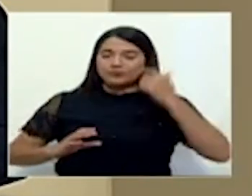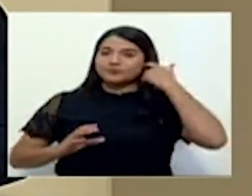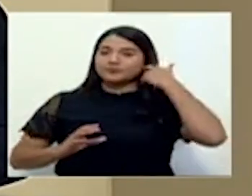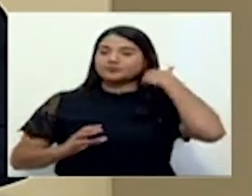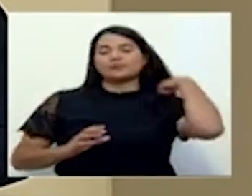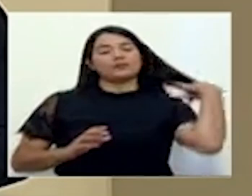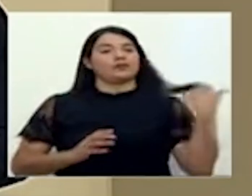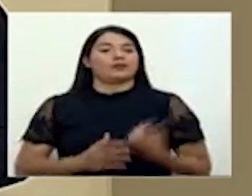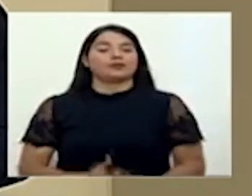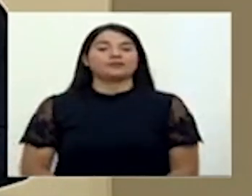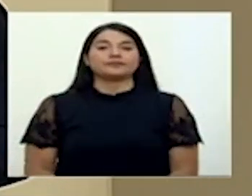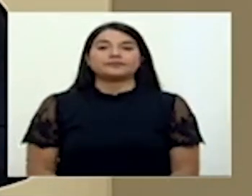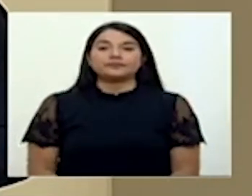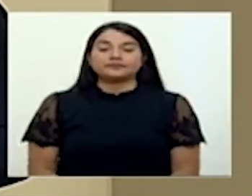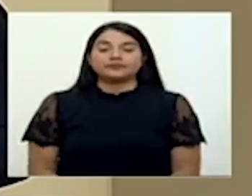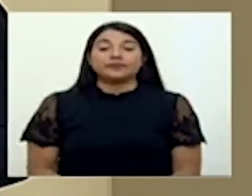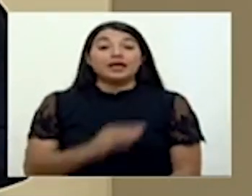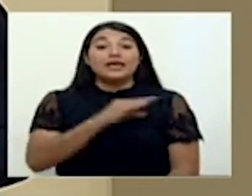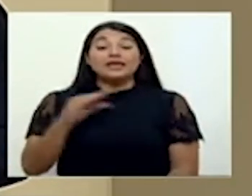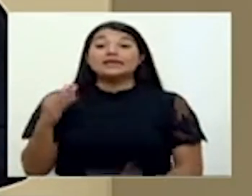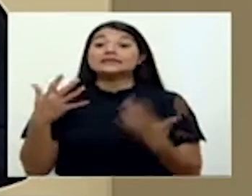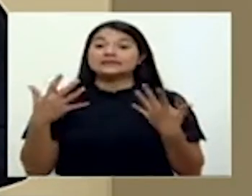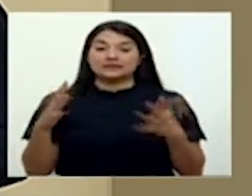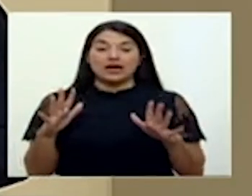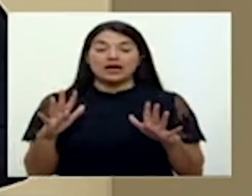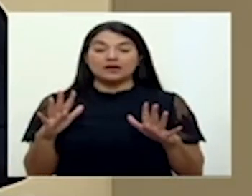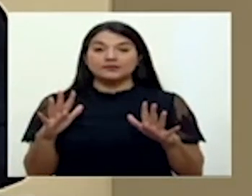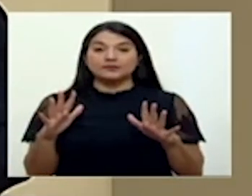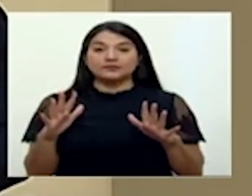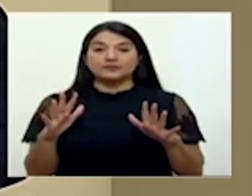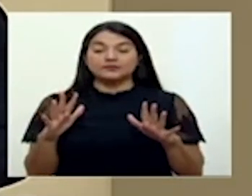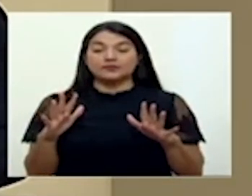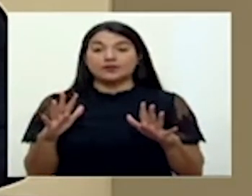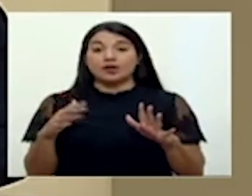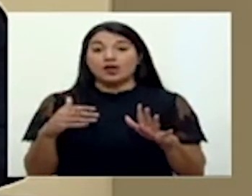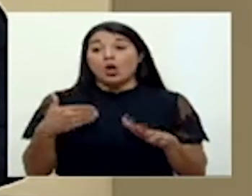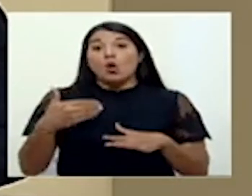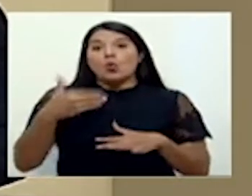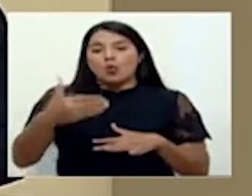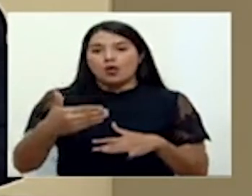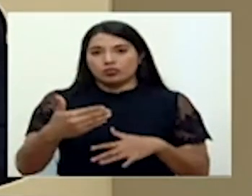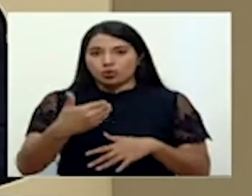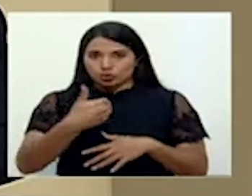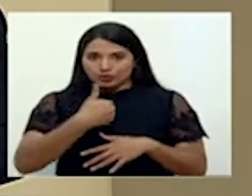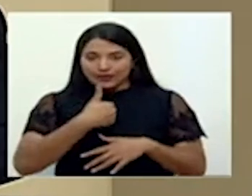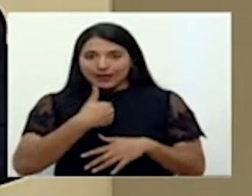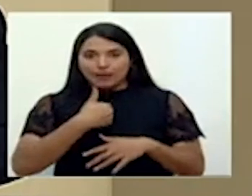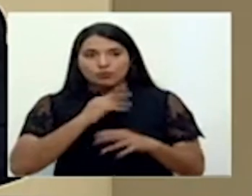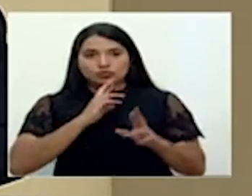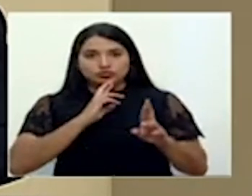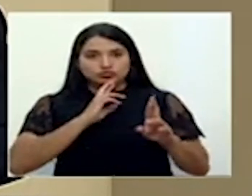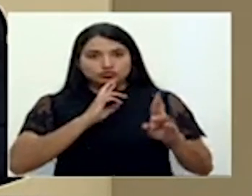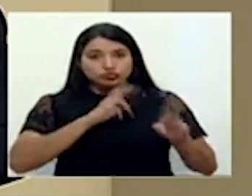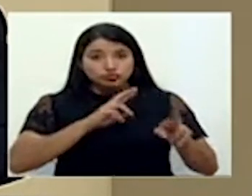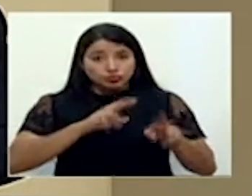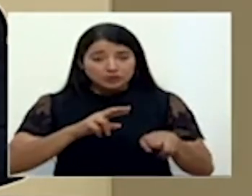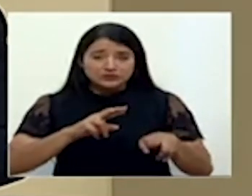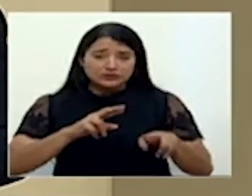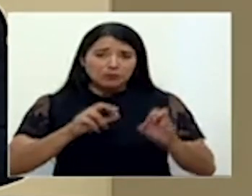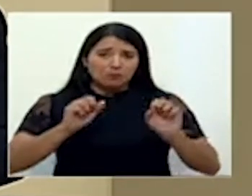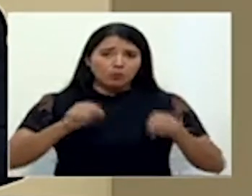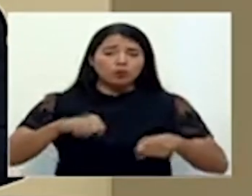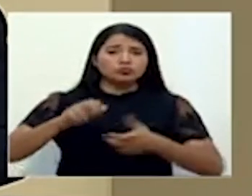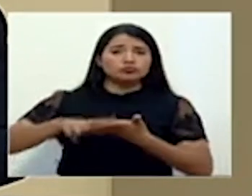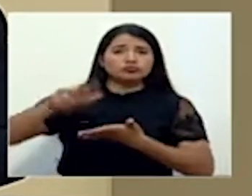tiempo después. Y ya pues, conforme tengamos los resultados de estas validaciones, ya se estarán aprobando, posiblemente